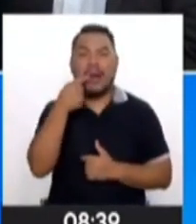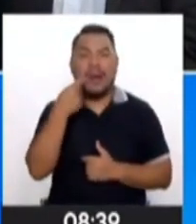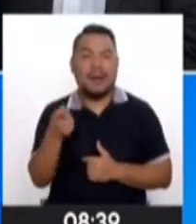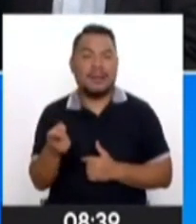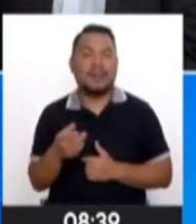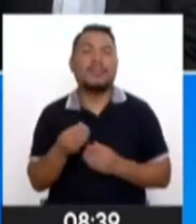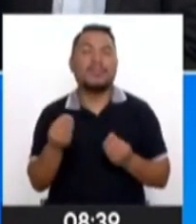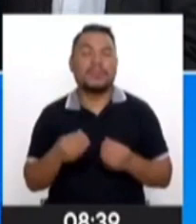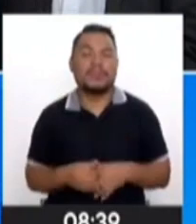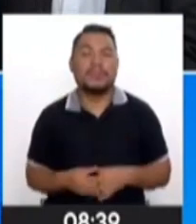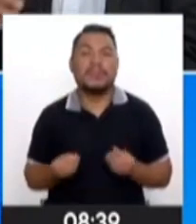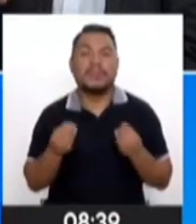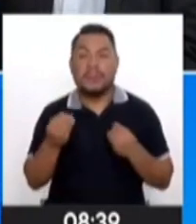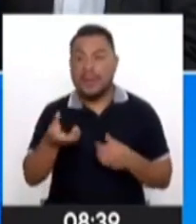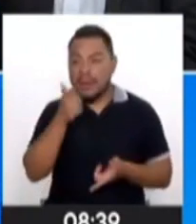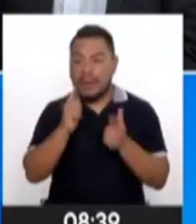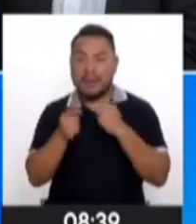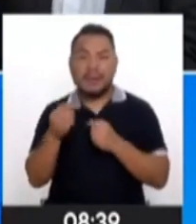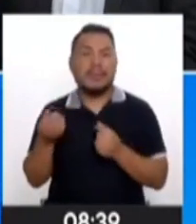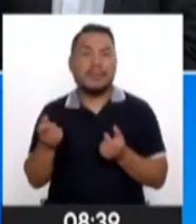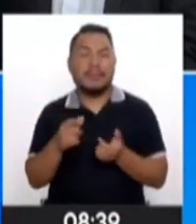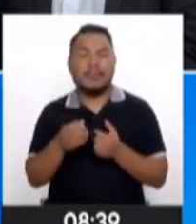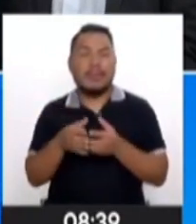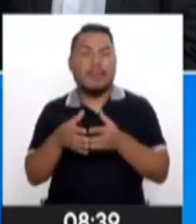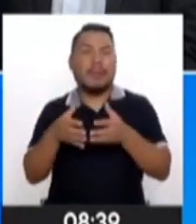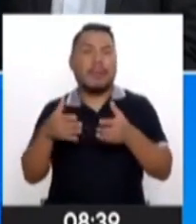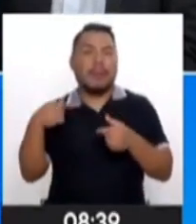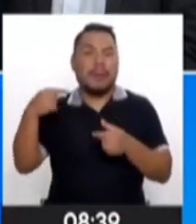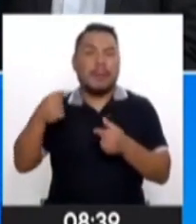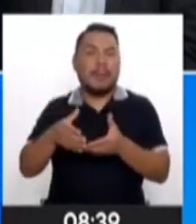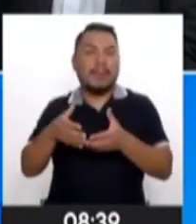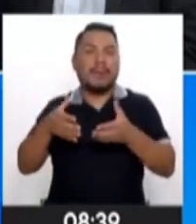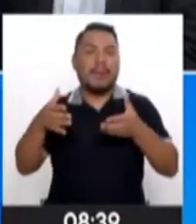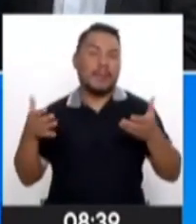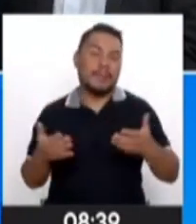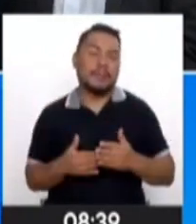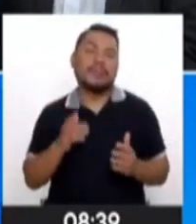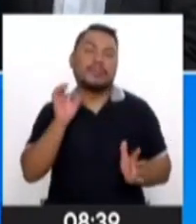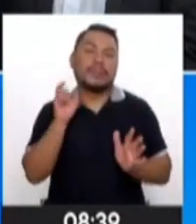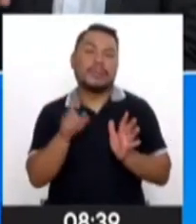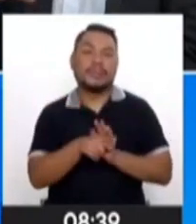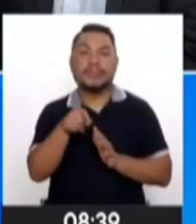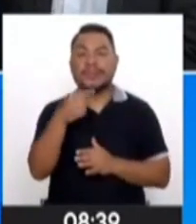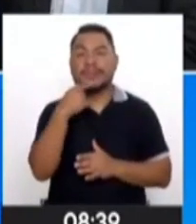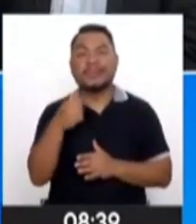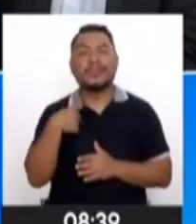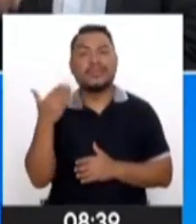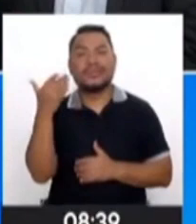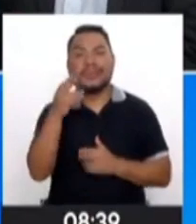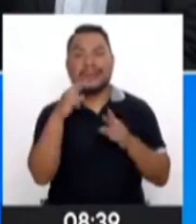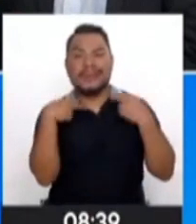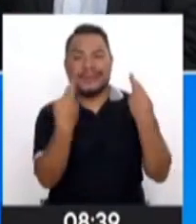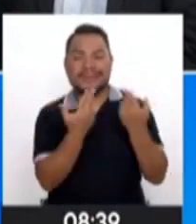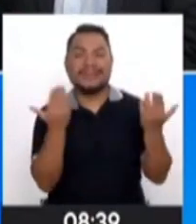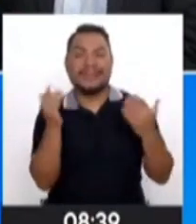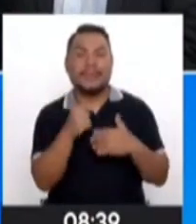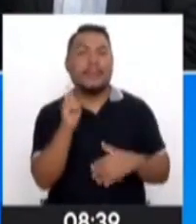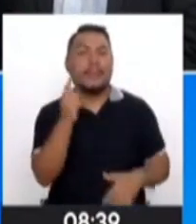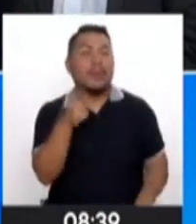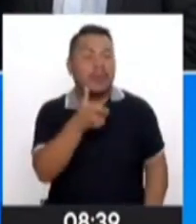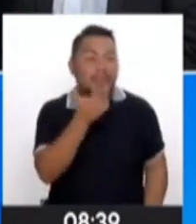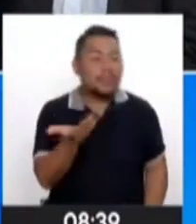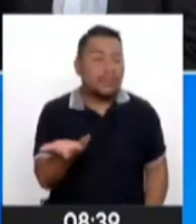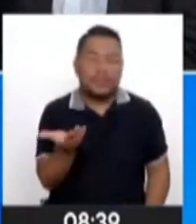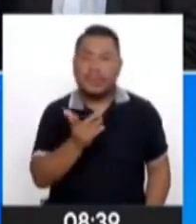cuando tu obsesión por la bebida es cada vez mayor. Tú no puedes pensar en ir a una reunión social si es que no hay...